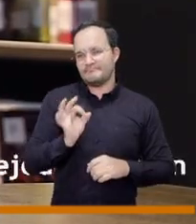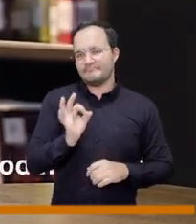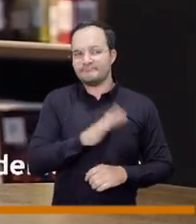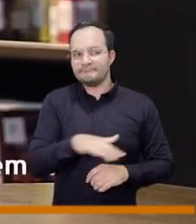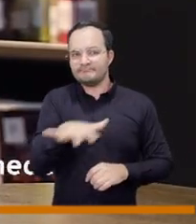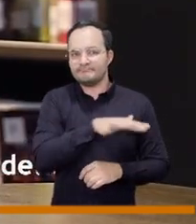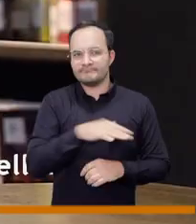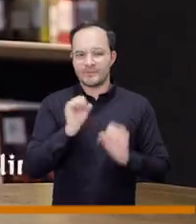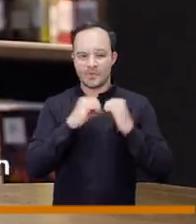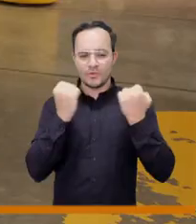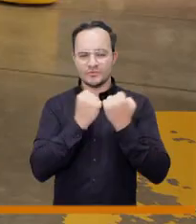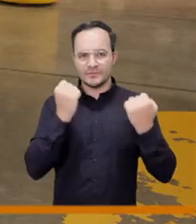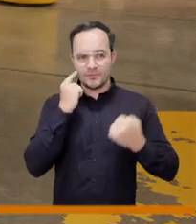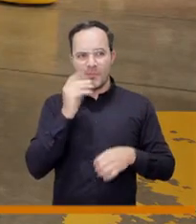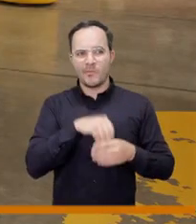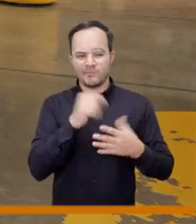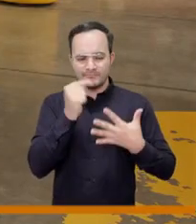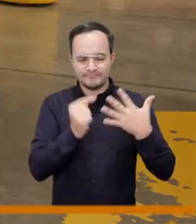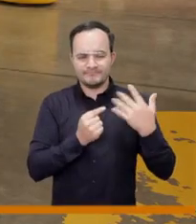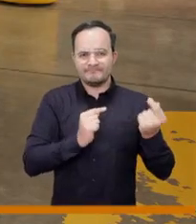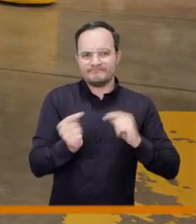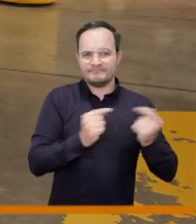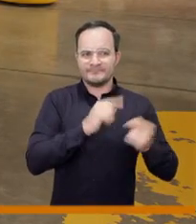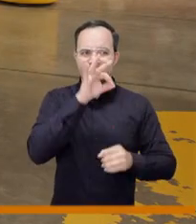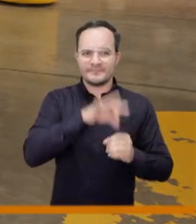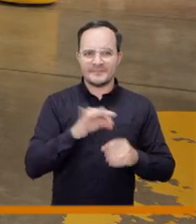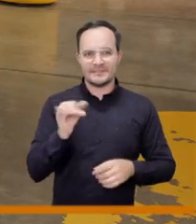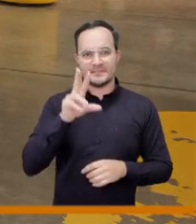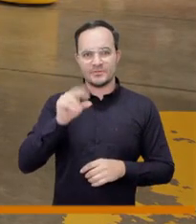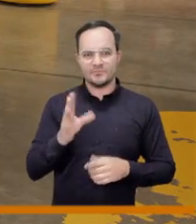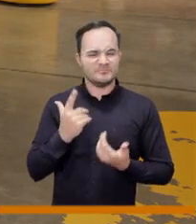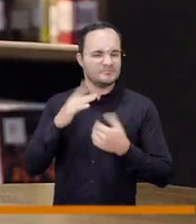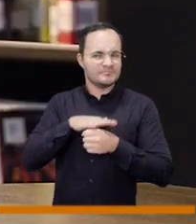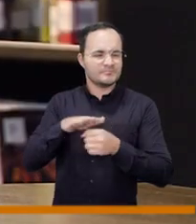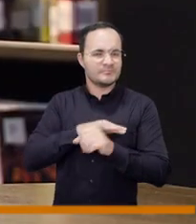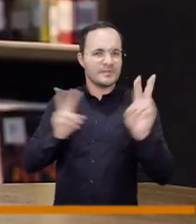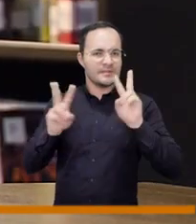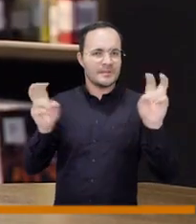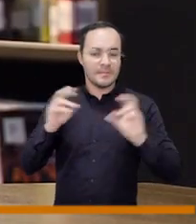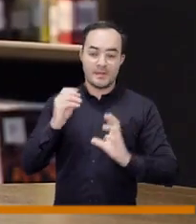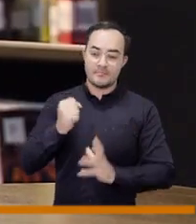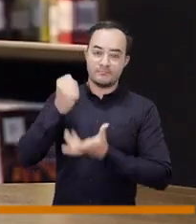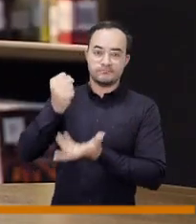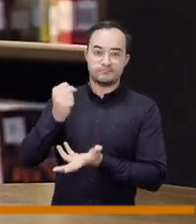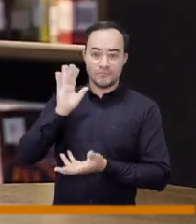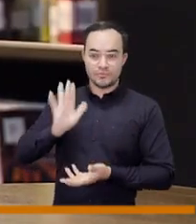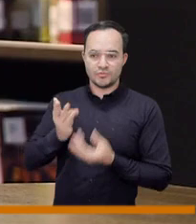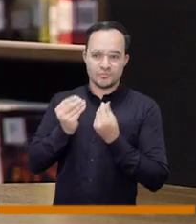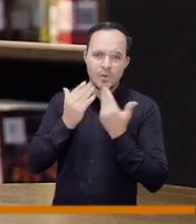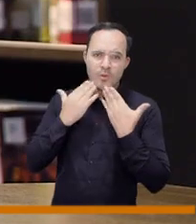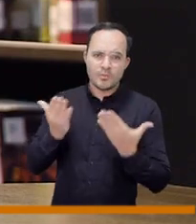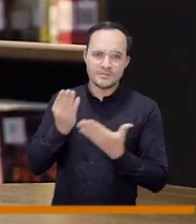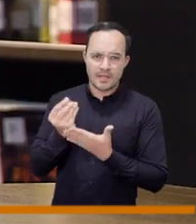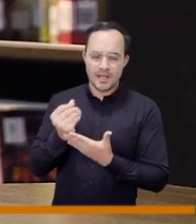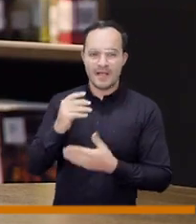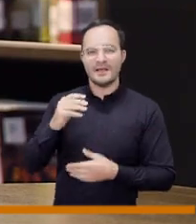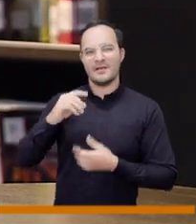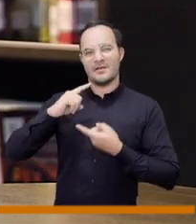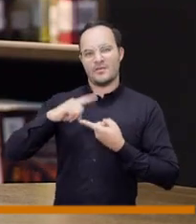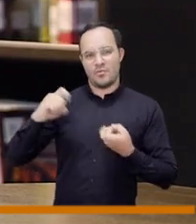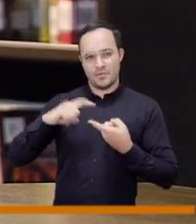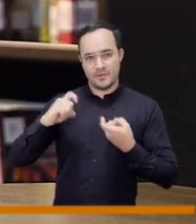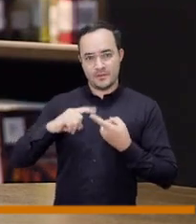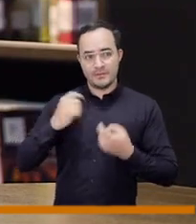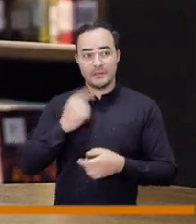prioritaria en la agenda de deliberaciones del consejo de nuestra ciudad la situación financiera de une